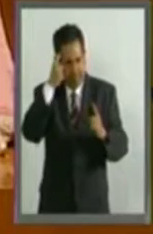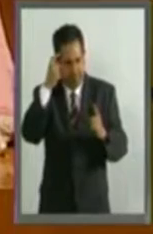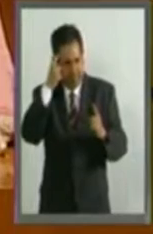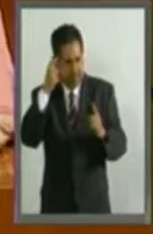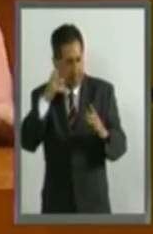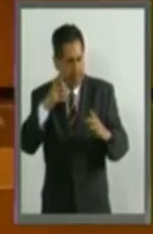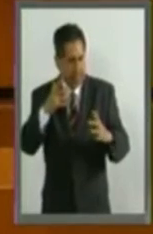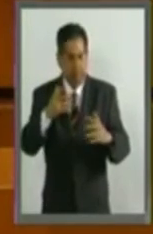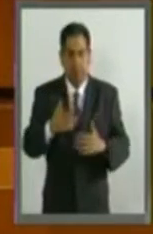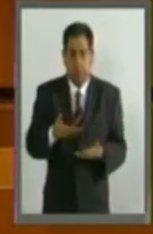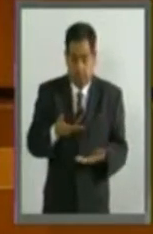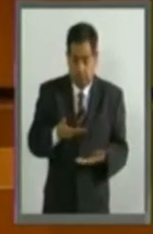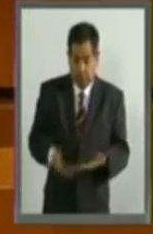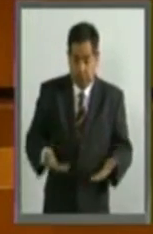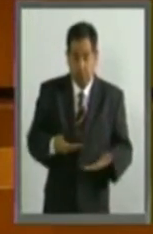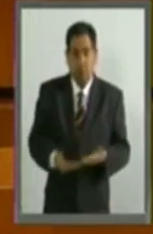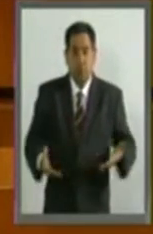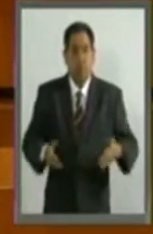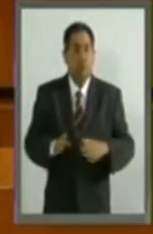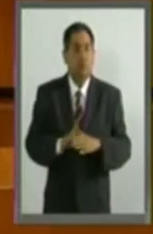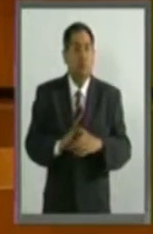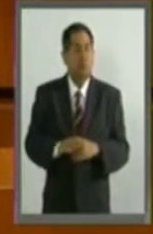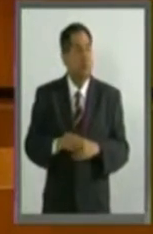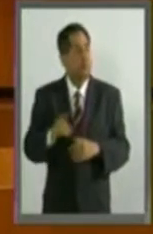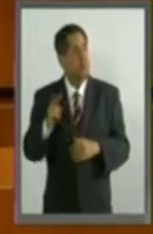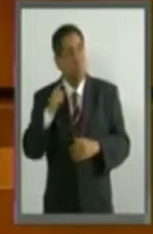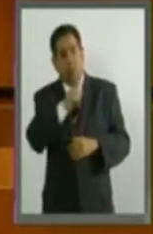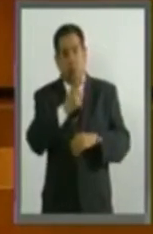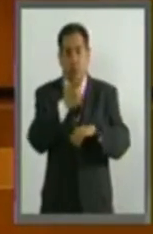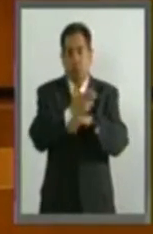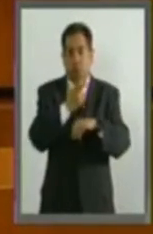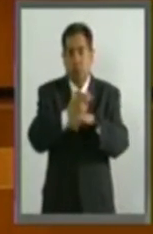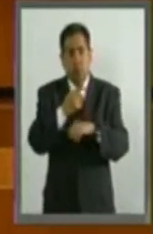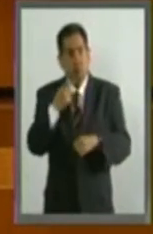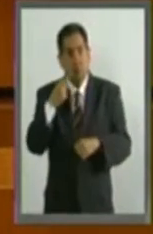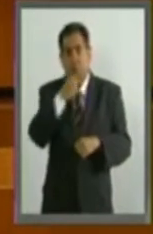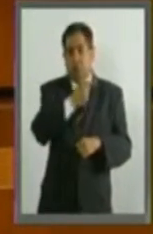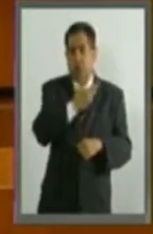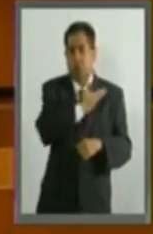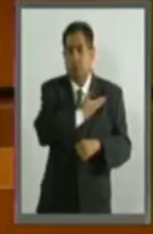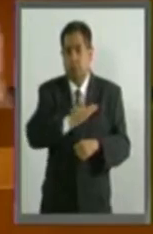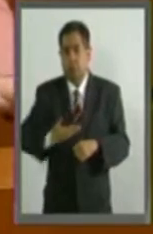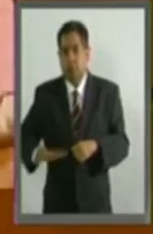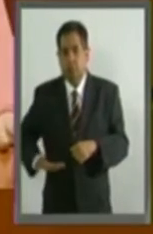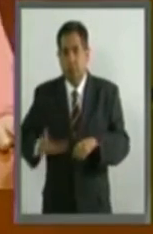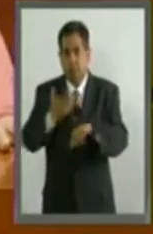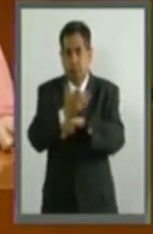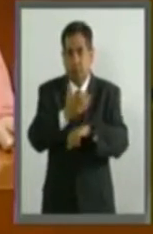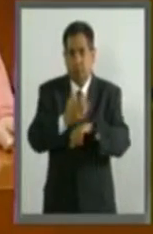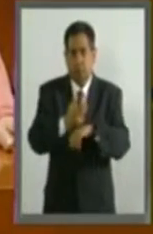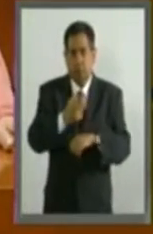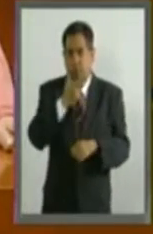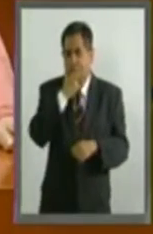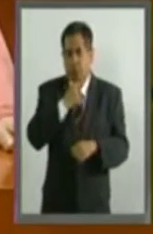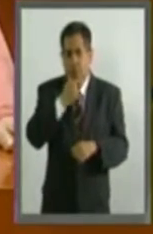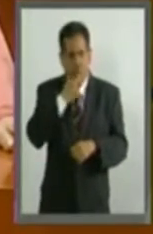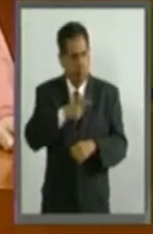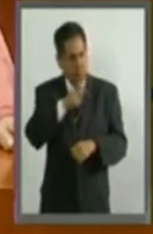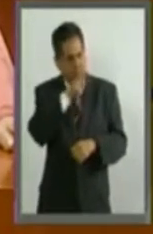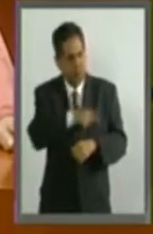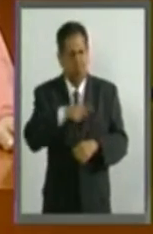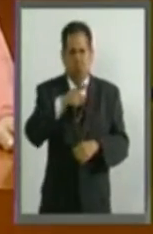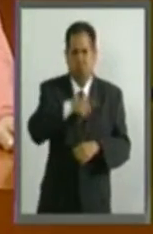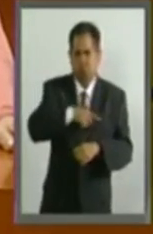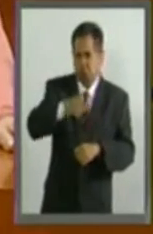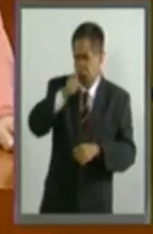Y hoy llega a la presidencia de los Estados Unidos un hombre que agravia,